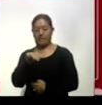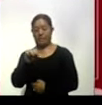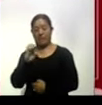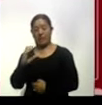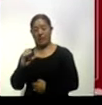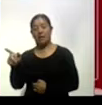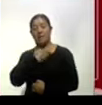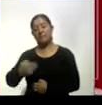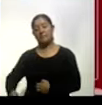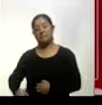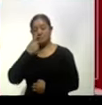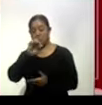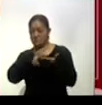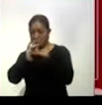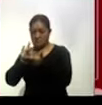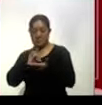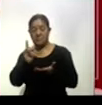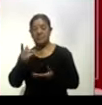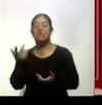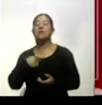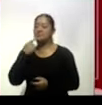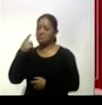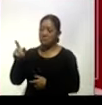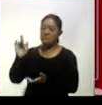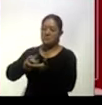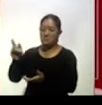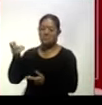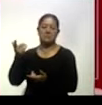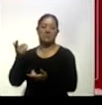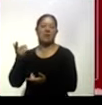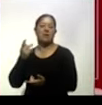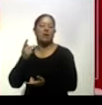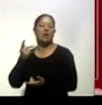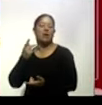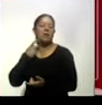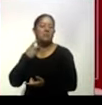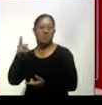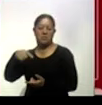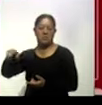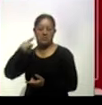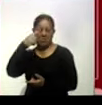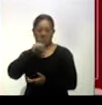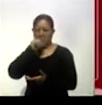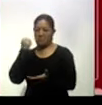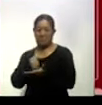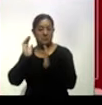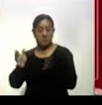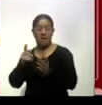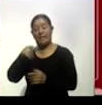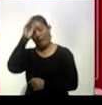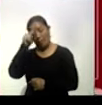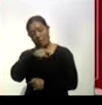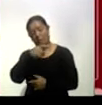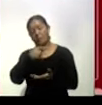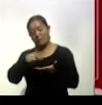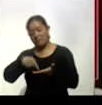celebró el hecho y agradeció a los legisladores por aprobar las modificaciones legales que permitieron el nuevo acuerdo trilateral. Por su parte,